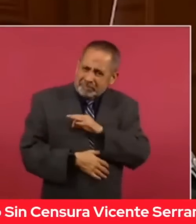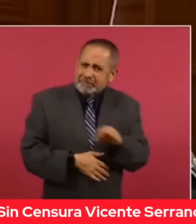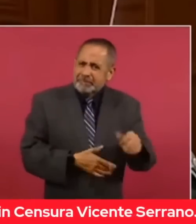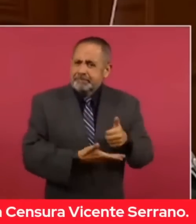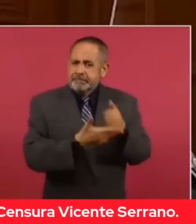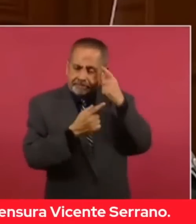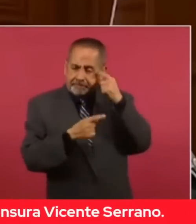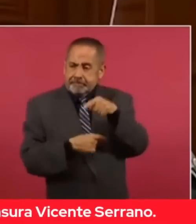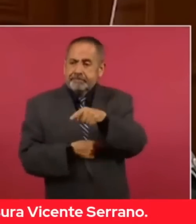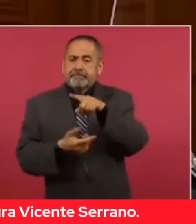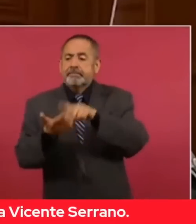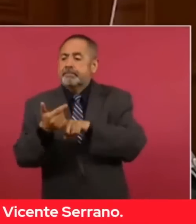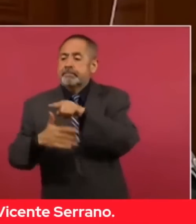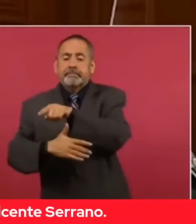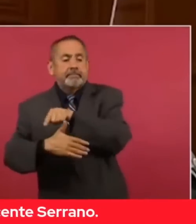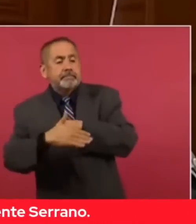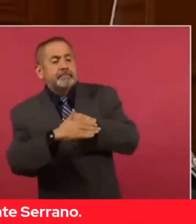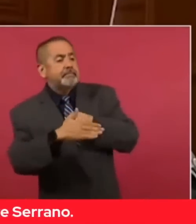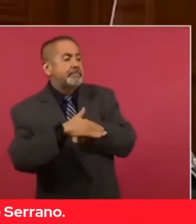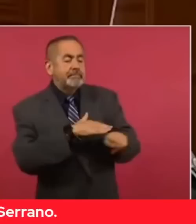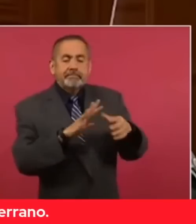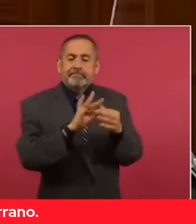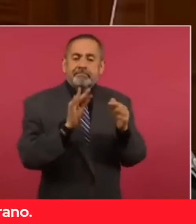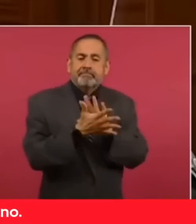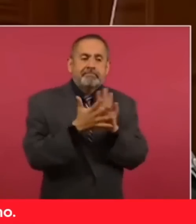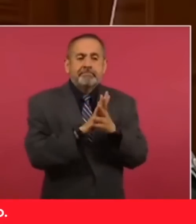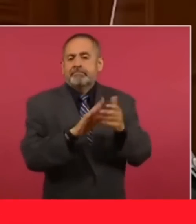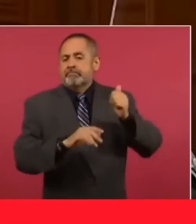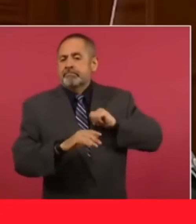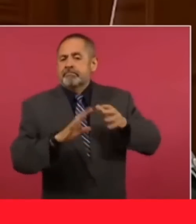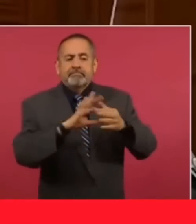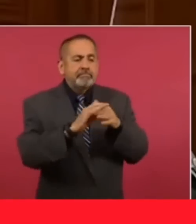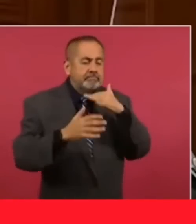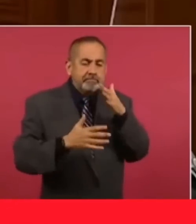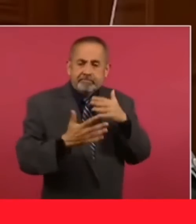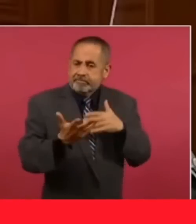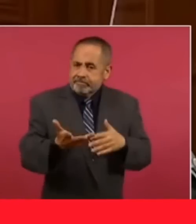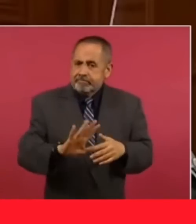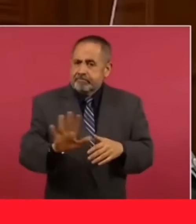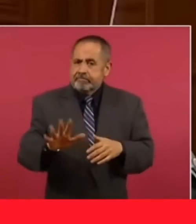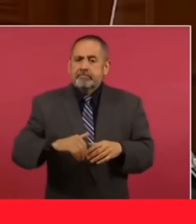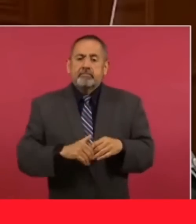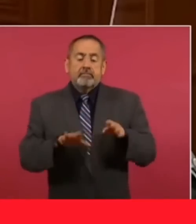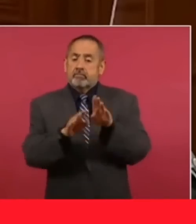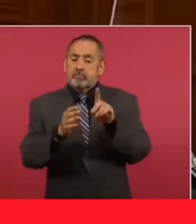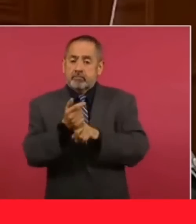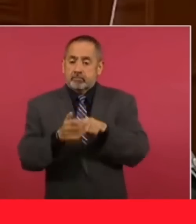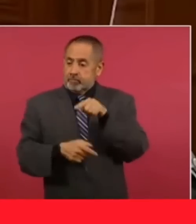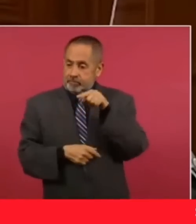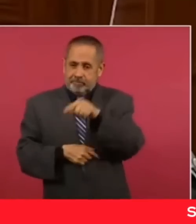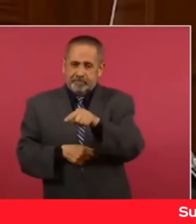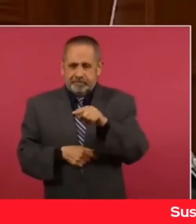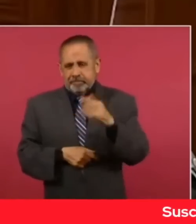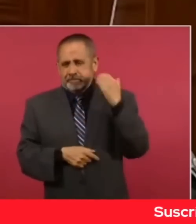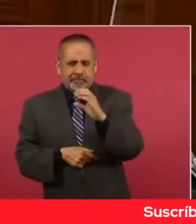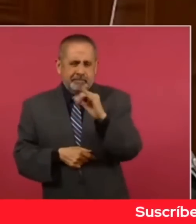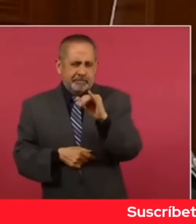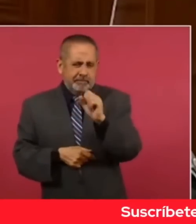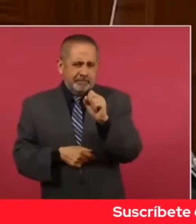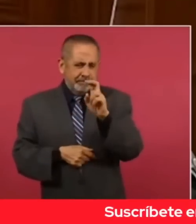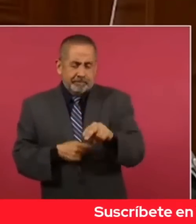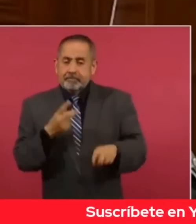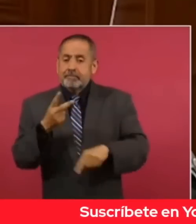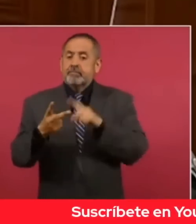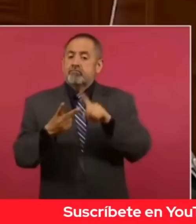por la penetración del poder civil y de los cuerpos de seguridad pública, al grado que informó parte del CISEN y